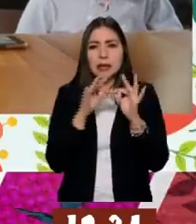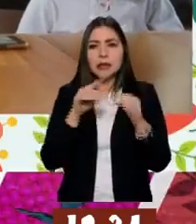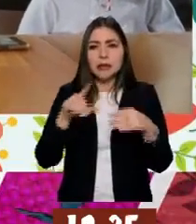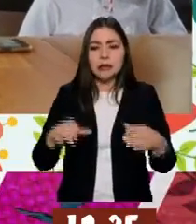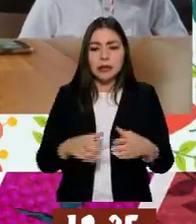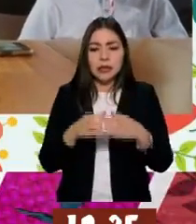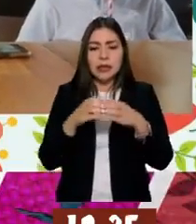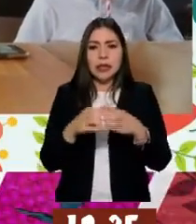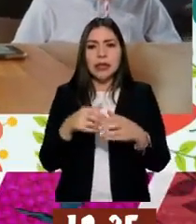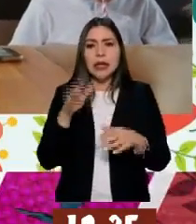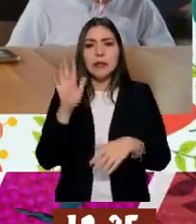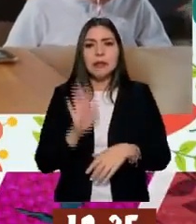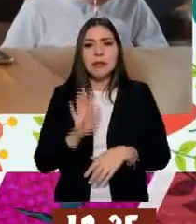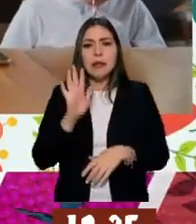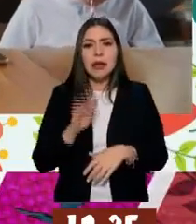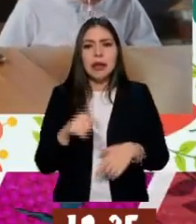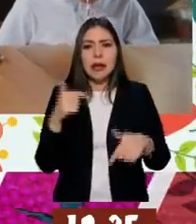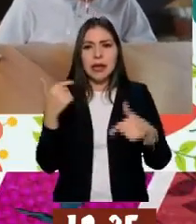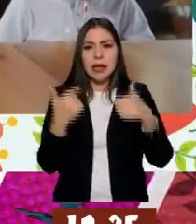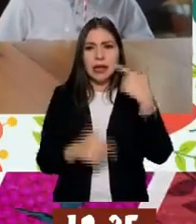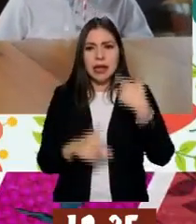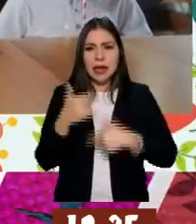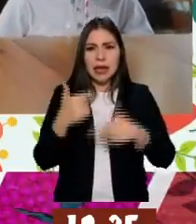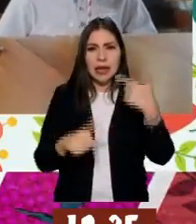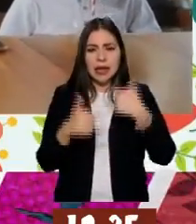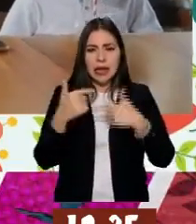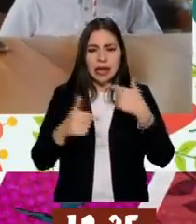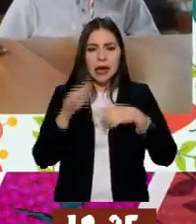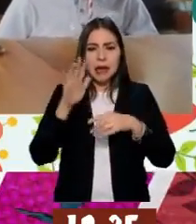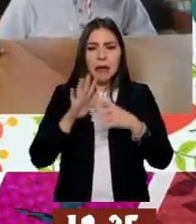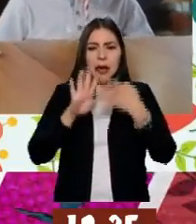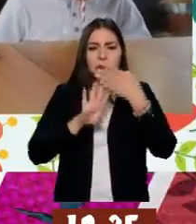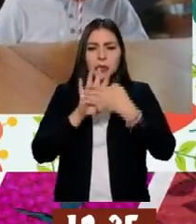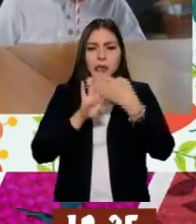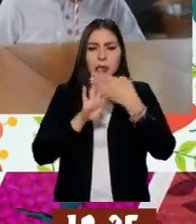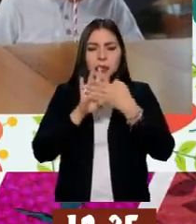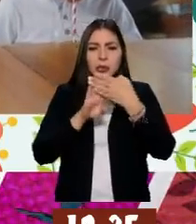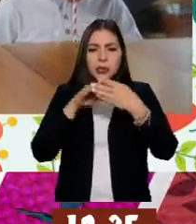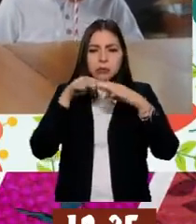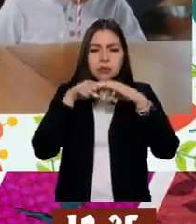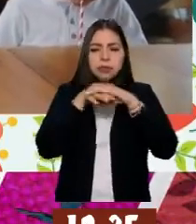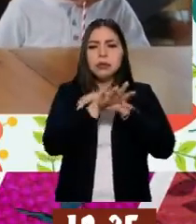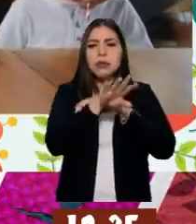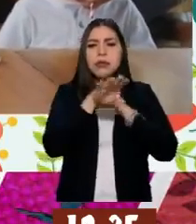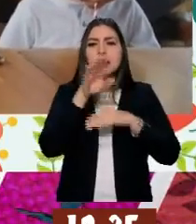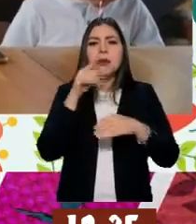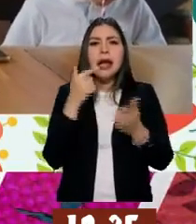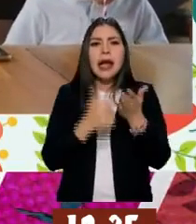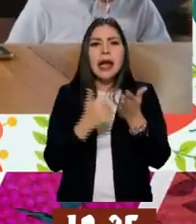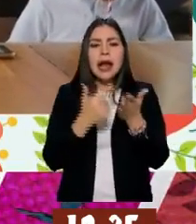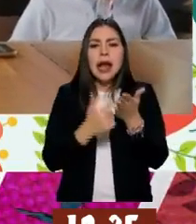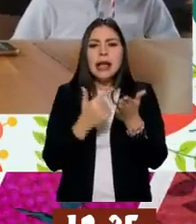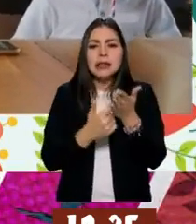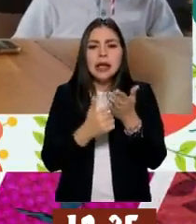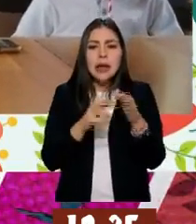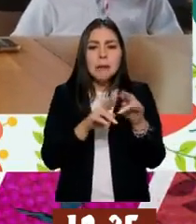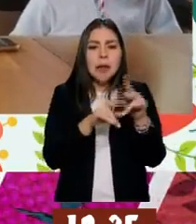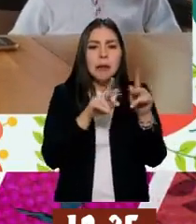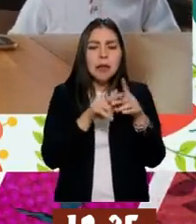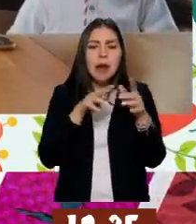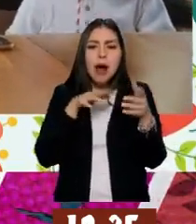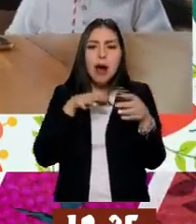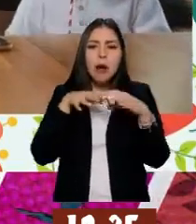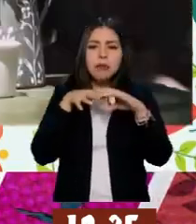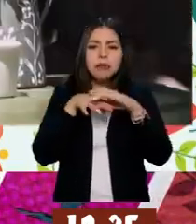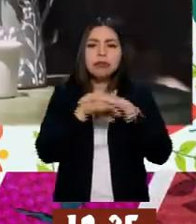que se hace es como pasar la leche por un sedazo para romper los glóbulos de grasa. En la leche bronca la grasa viene toda así como apelmazada en bolitas. Y es